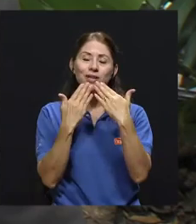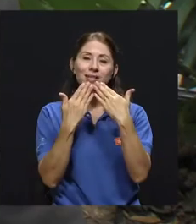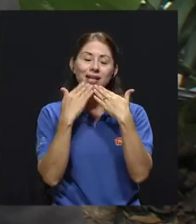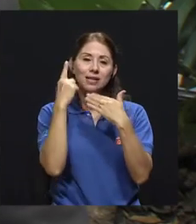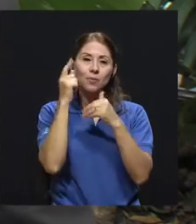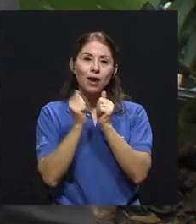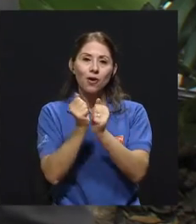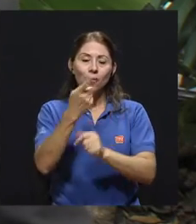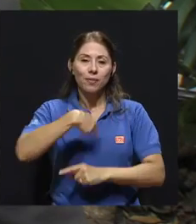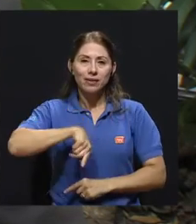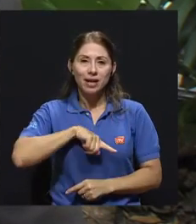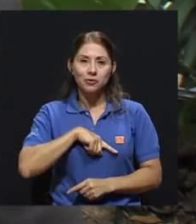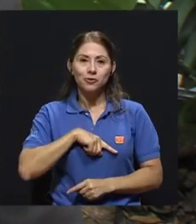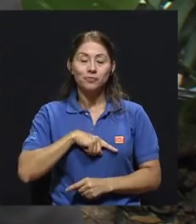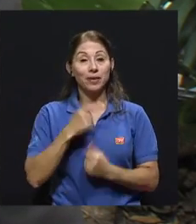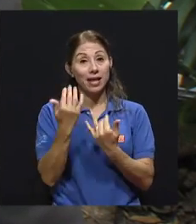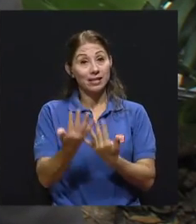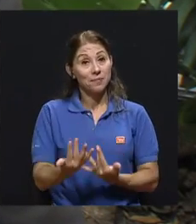acompañarnos.